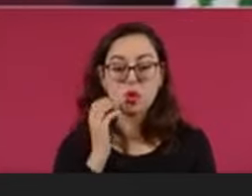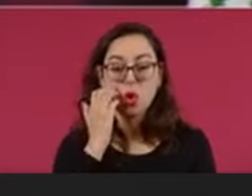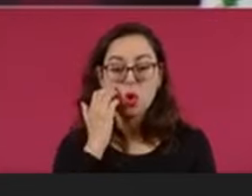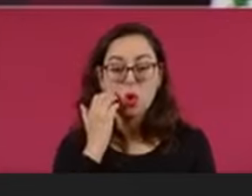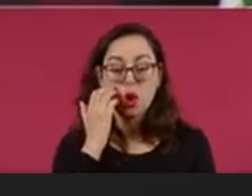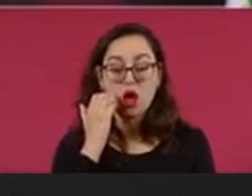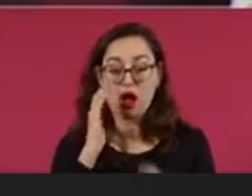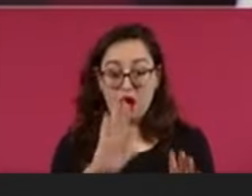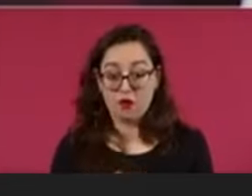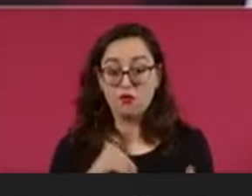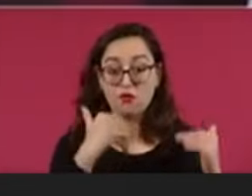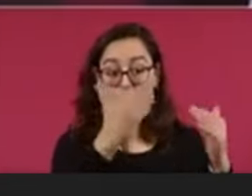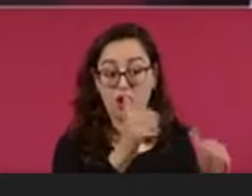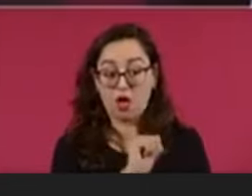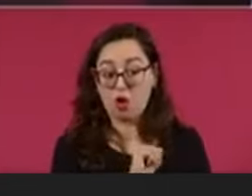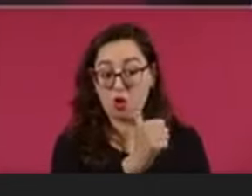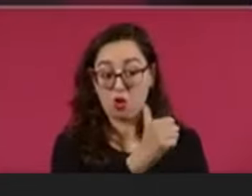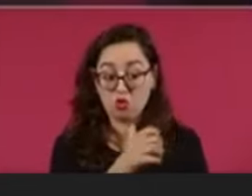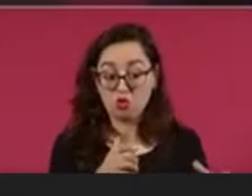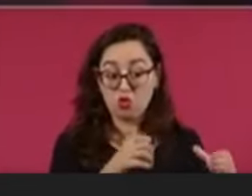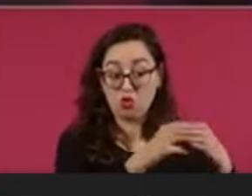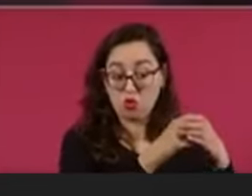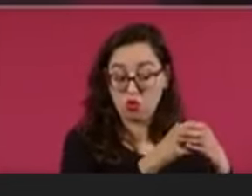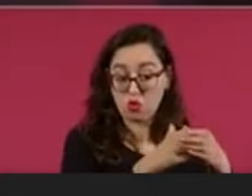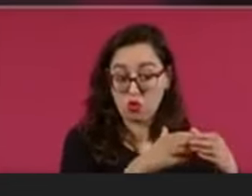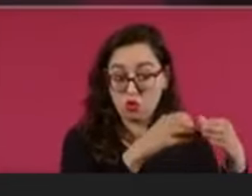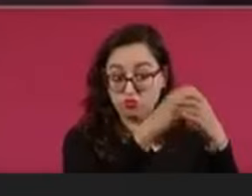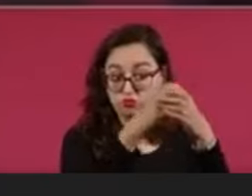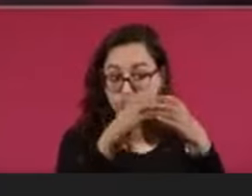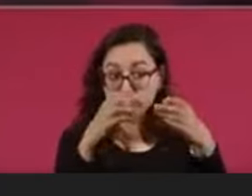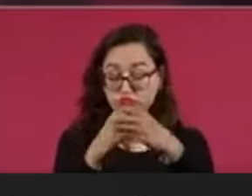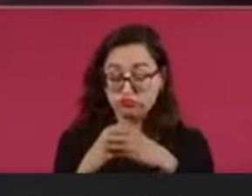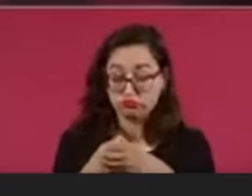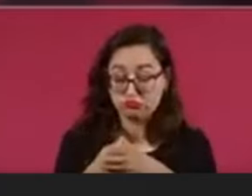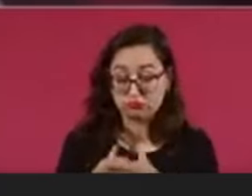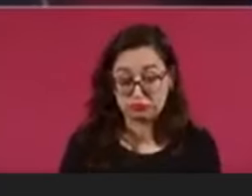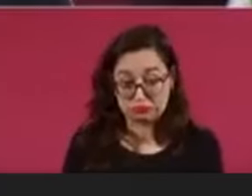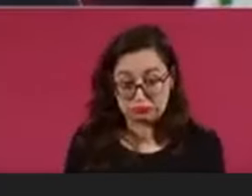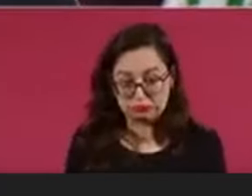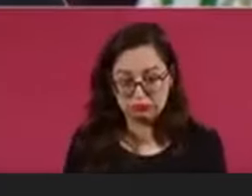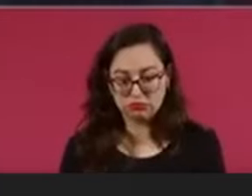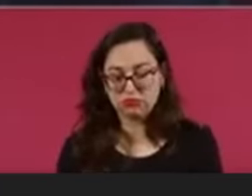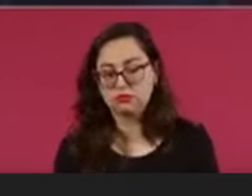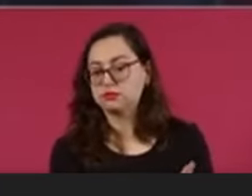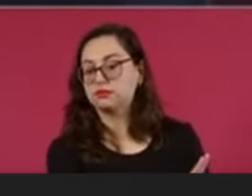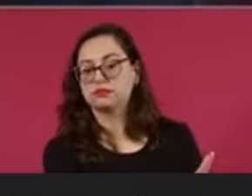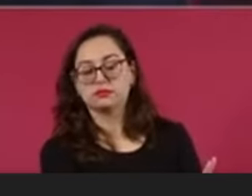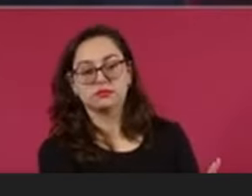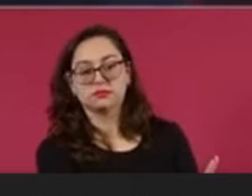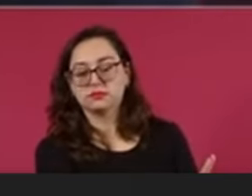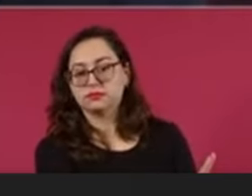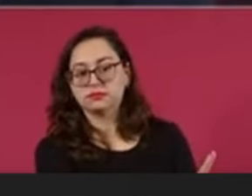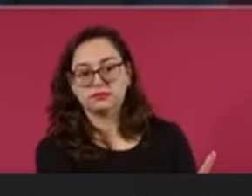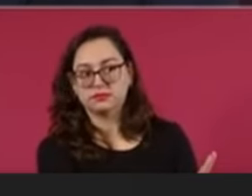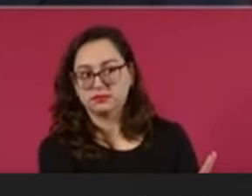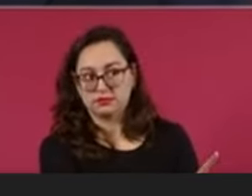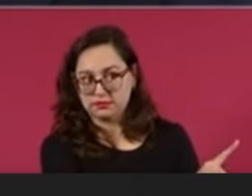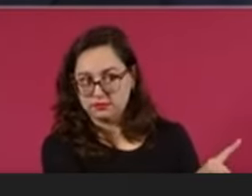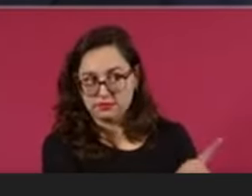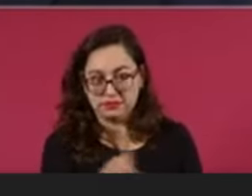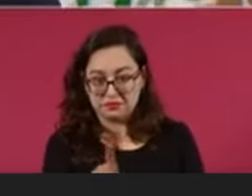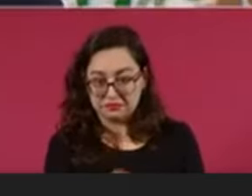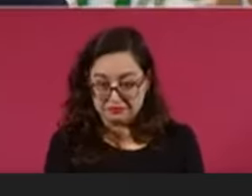no actúan de verdad,